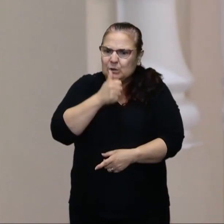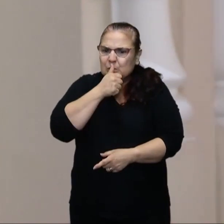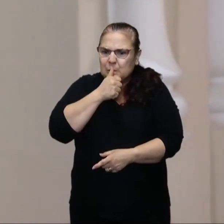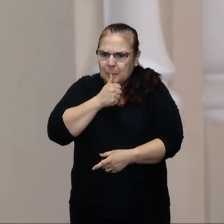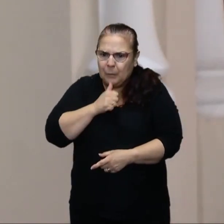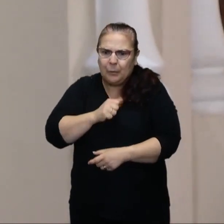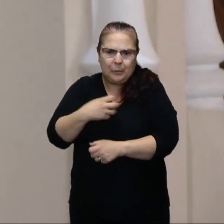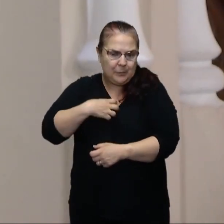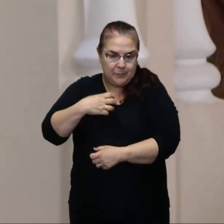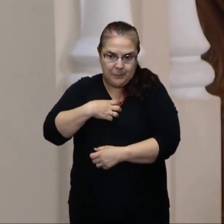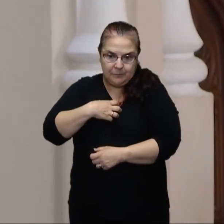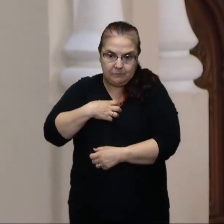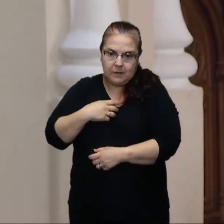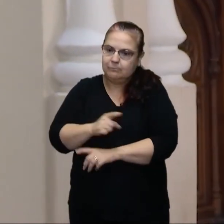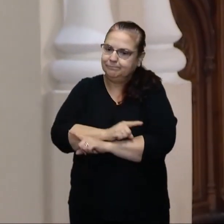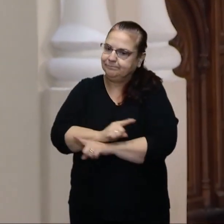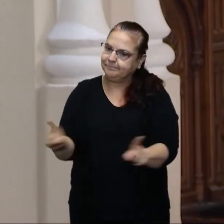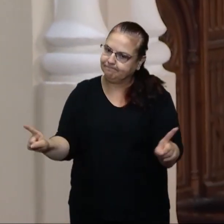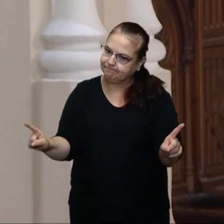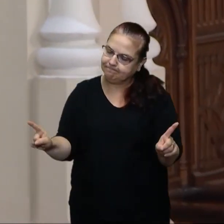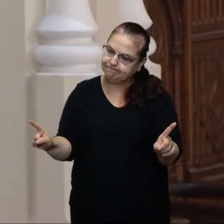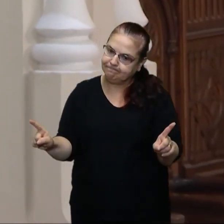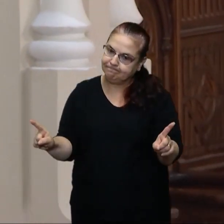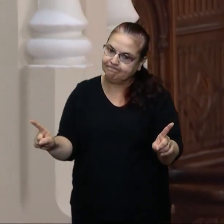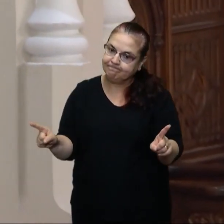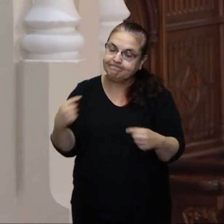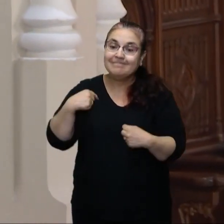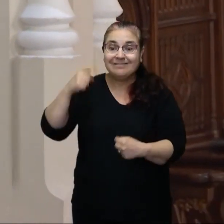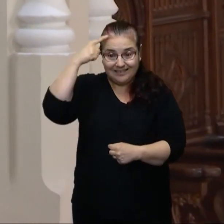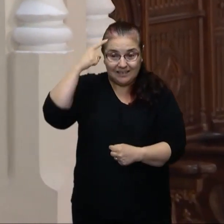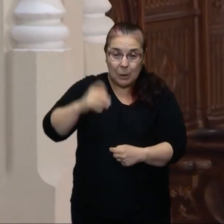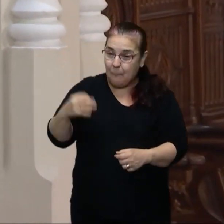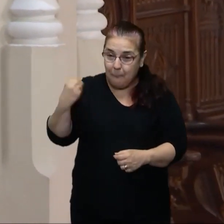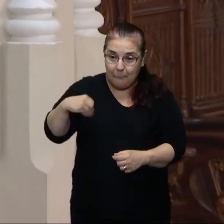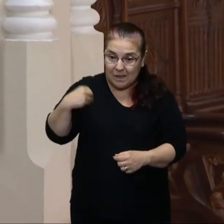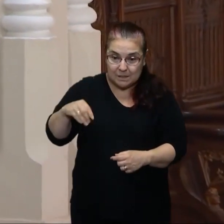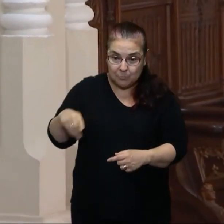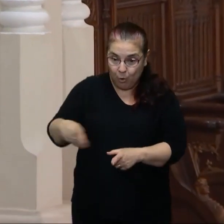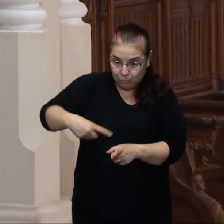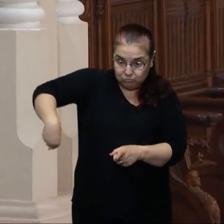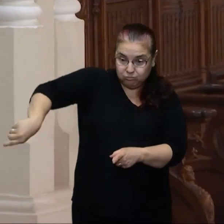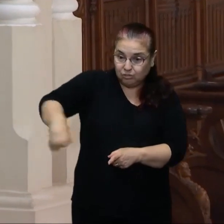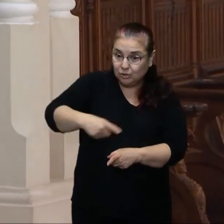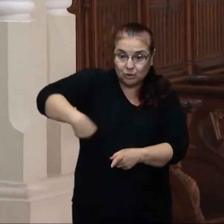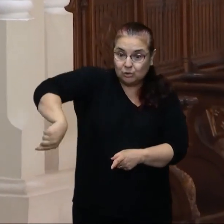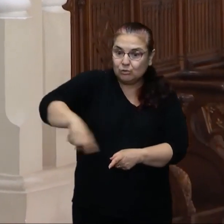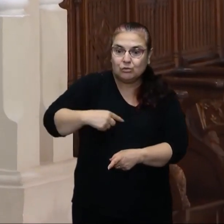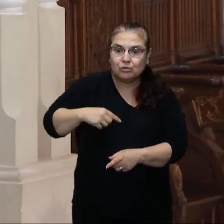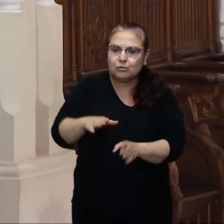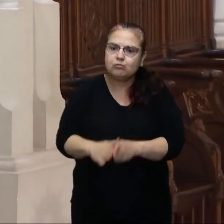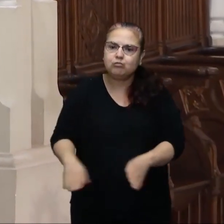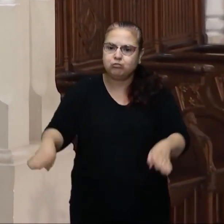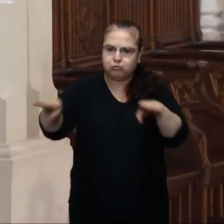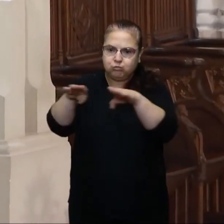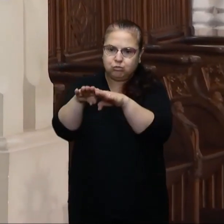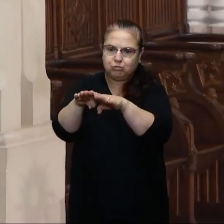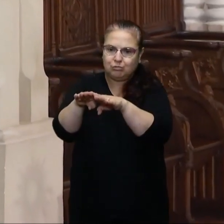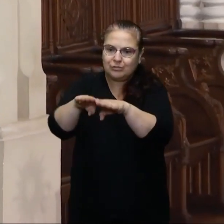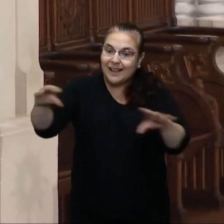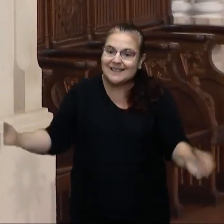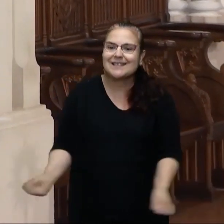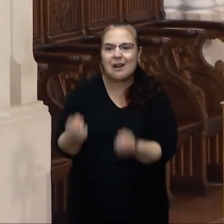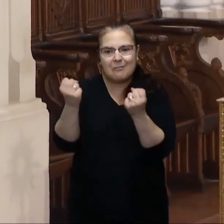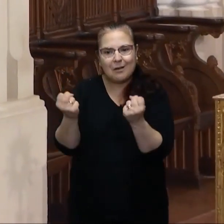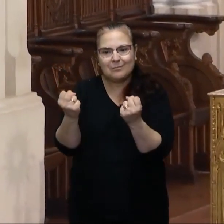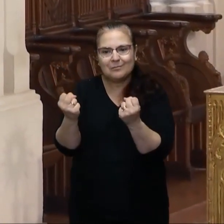No, creemos que lo mismo ellos que nosotros nos salvamos por la gracia del Señor Jesús.